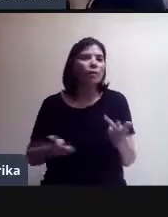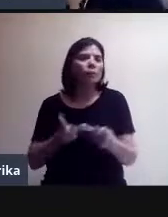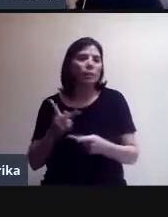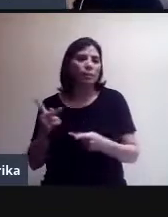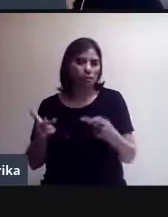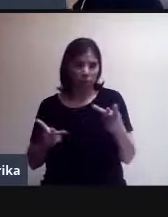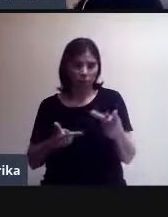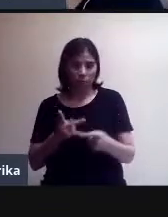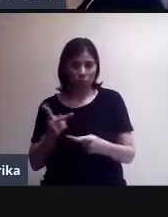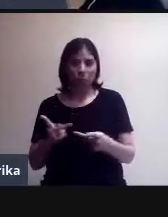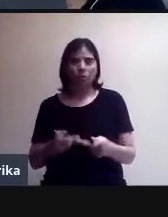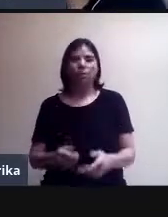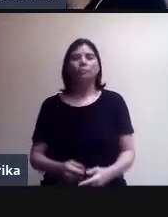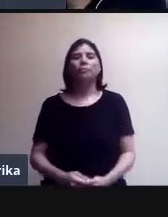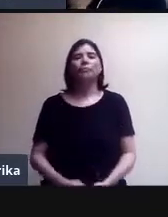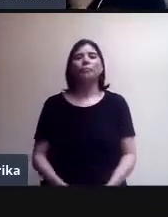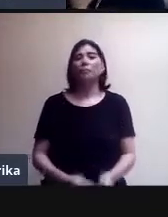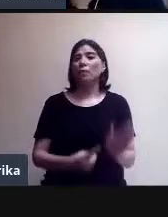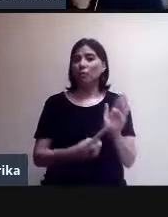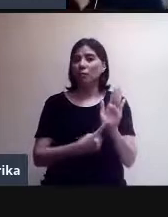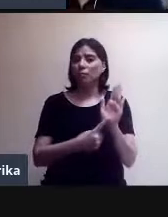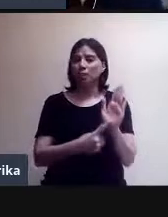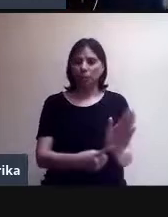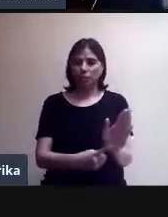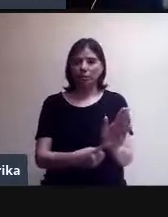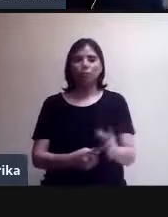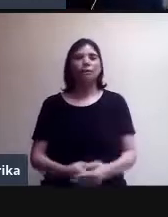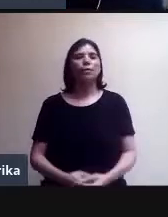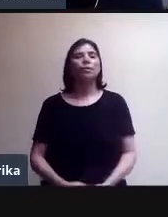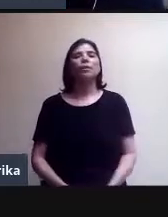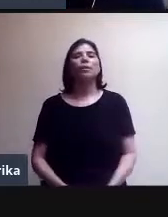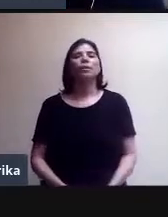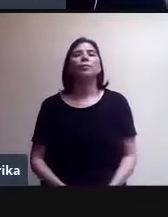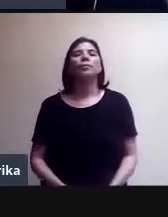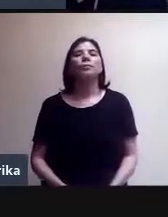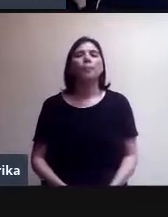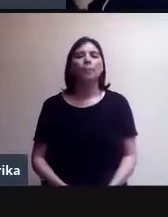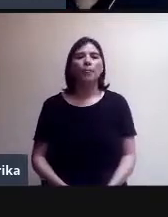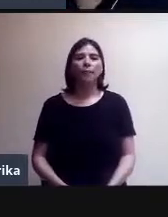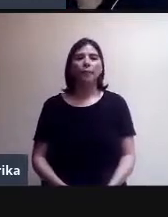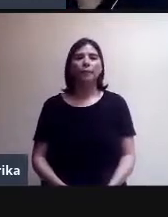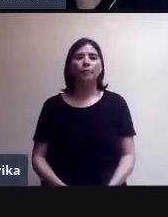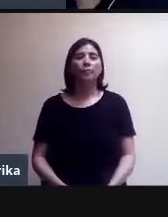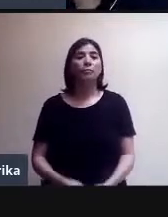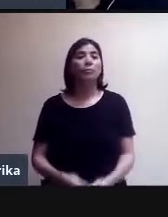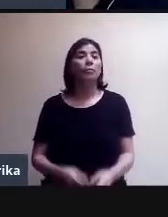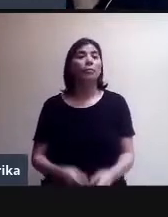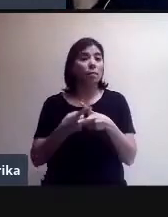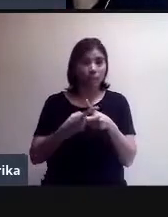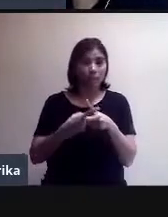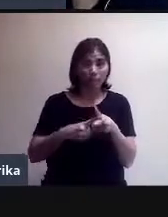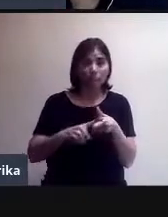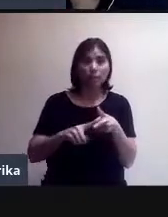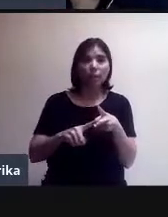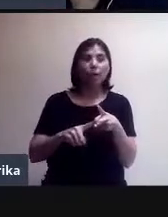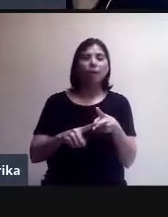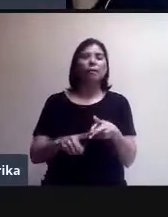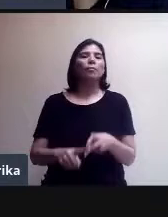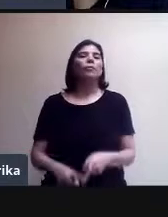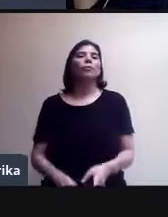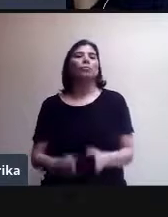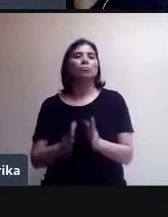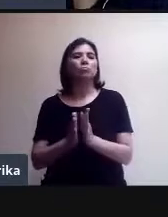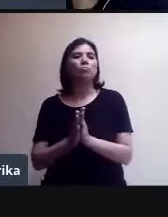la presentación de todos estos temas. Así que, pues, comencemos. Por favor,